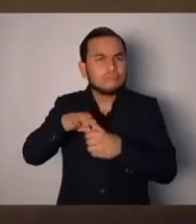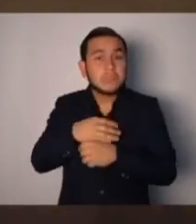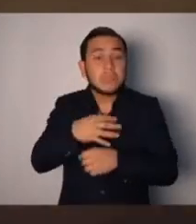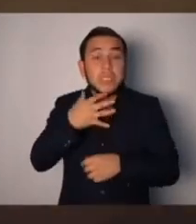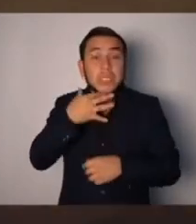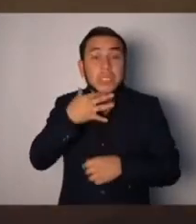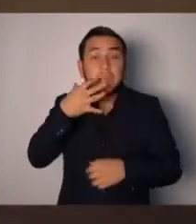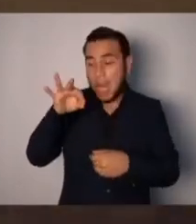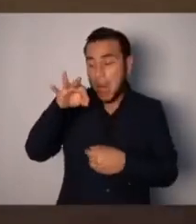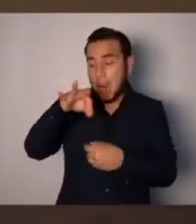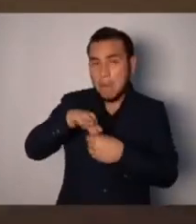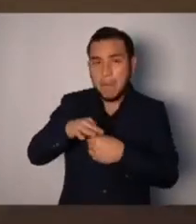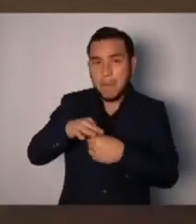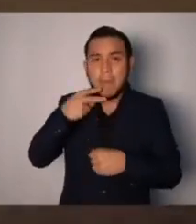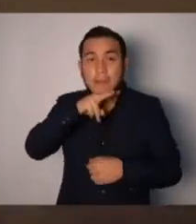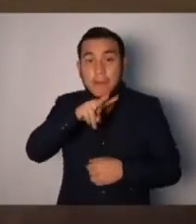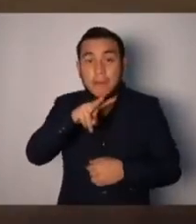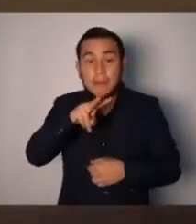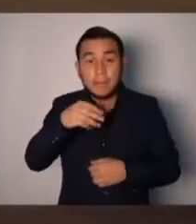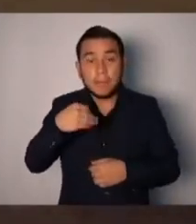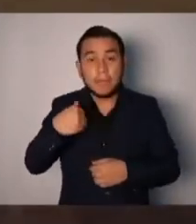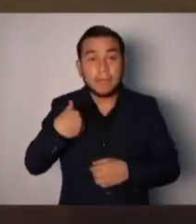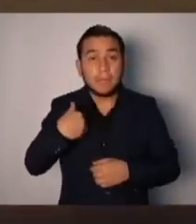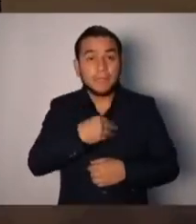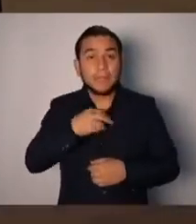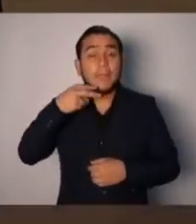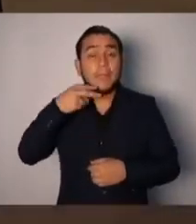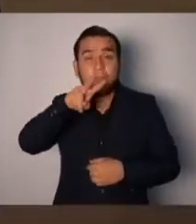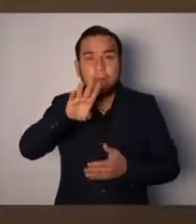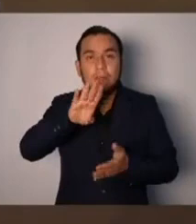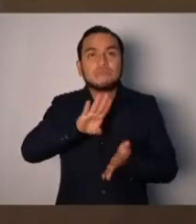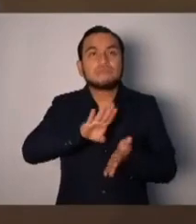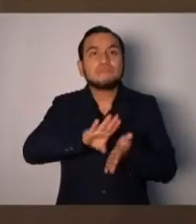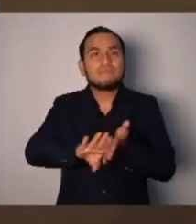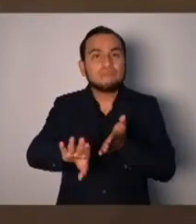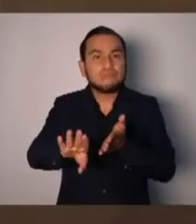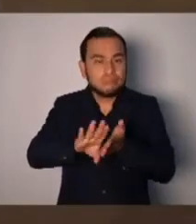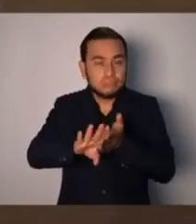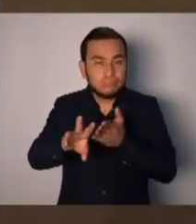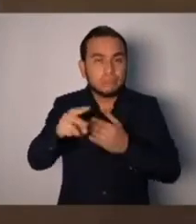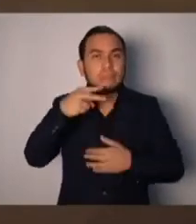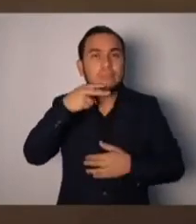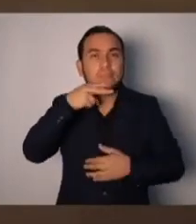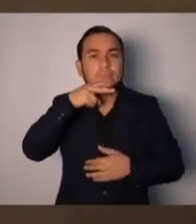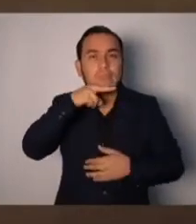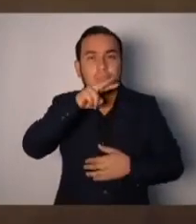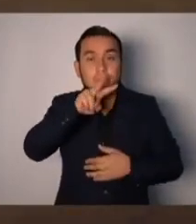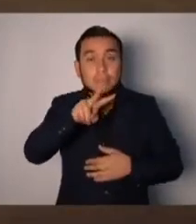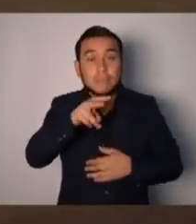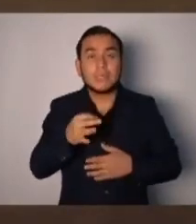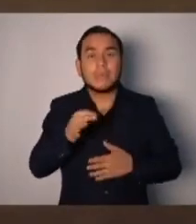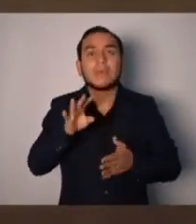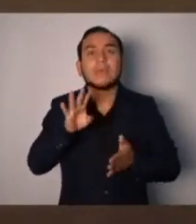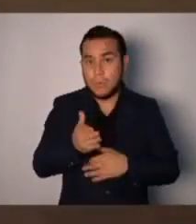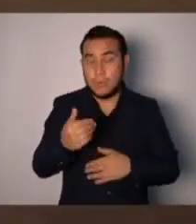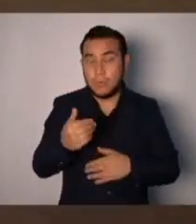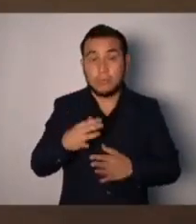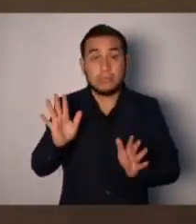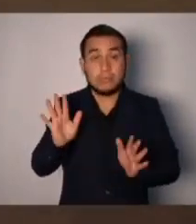a Polonio siendo miembro de la FMLN y financista de la FMLN. Hasta había donado dinero para la FMLN. No puede ser procurador.